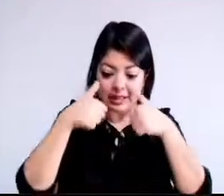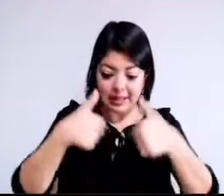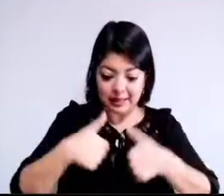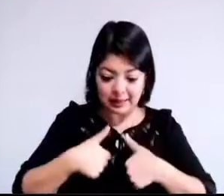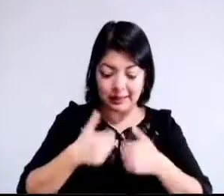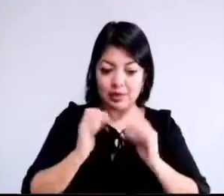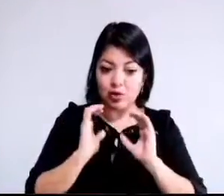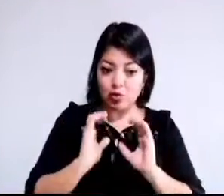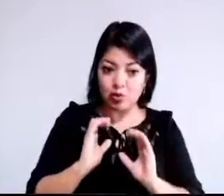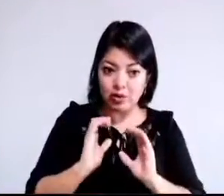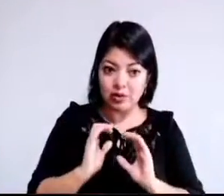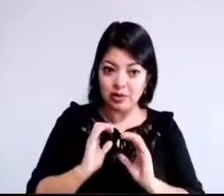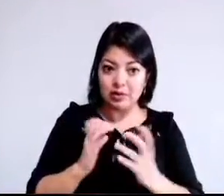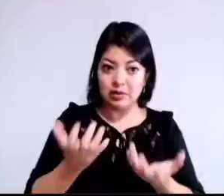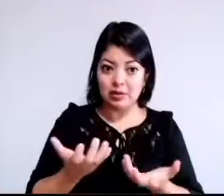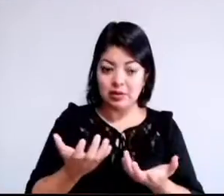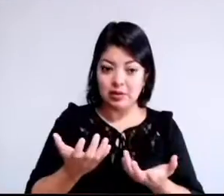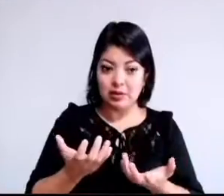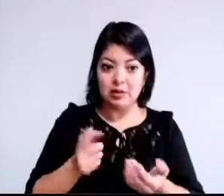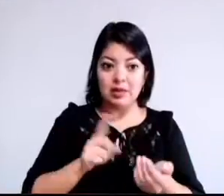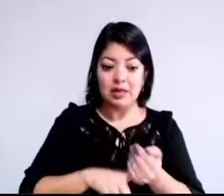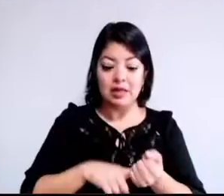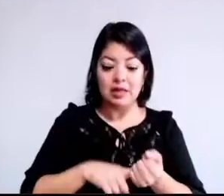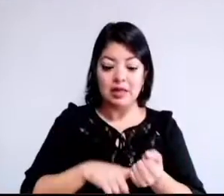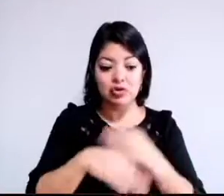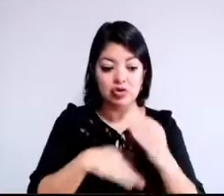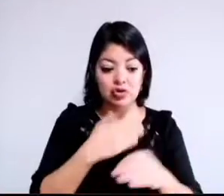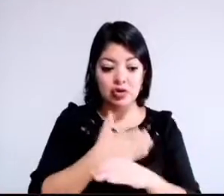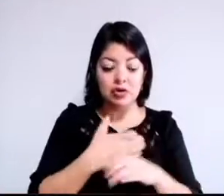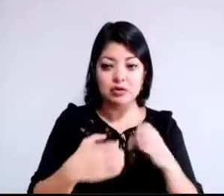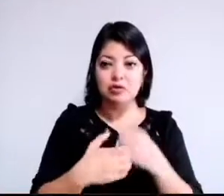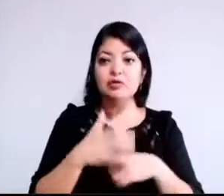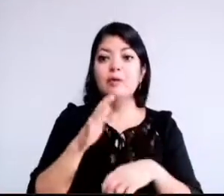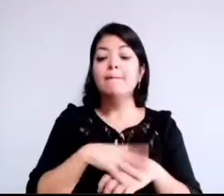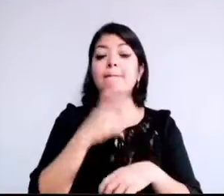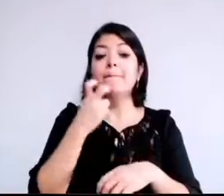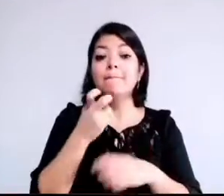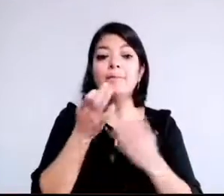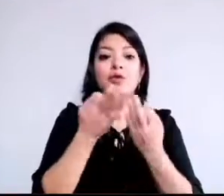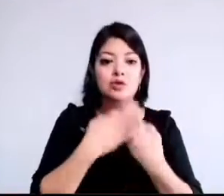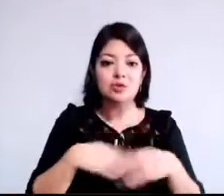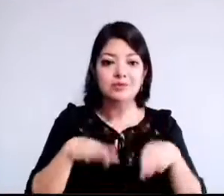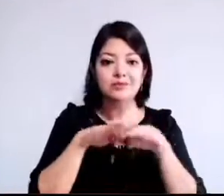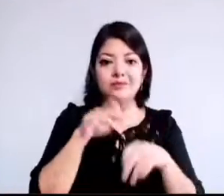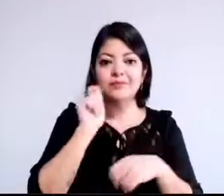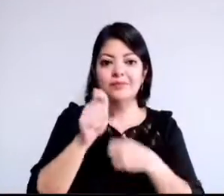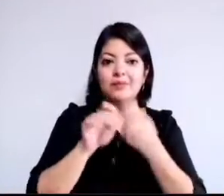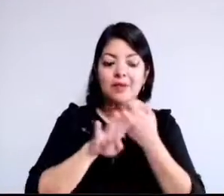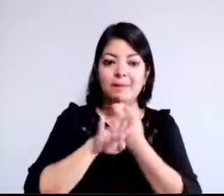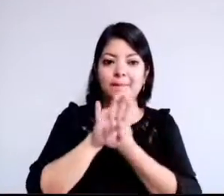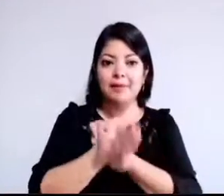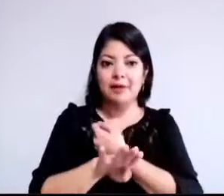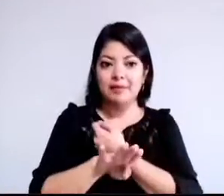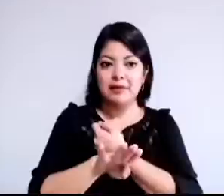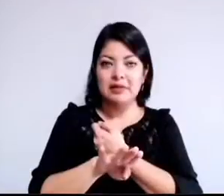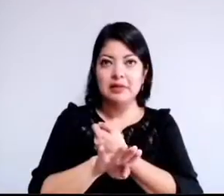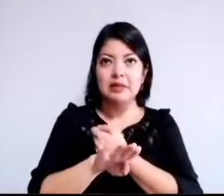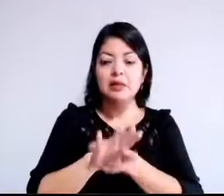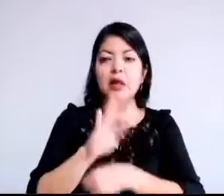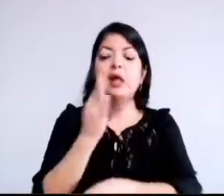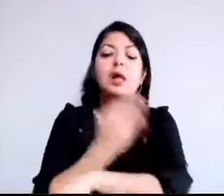en todos los aspectos. Por eso la importancia de prevenir antes que lamentar.